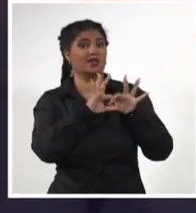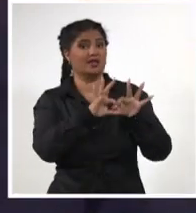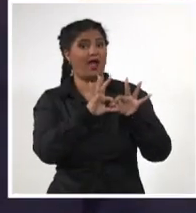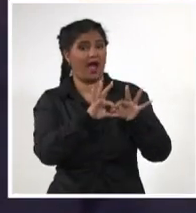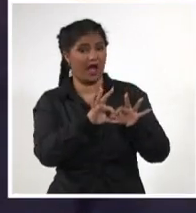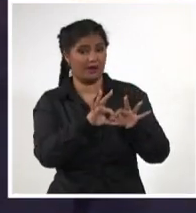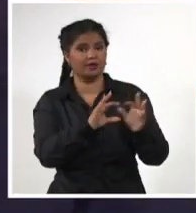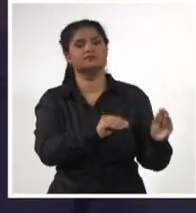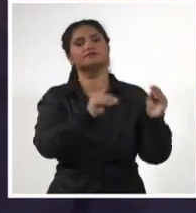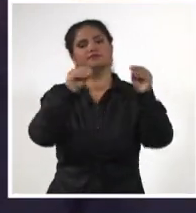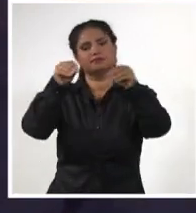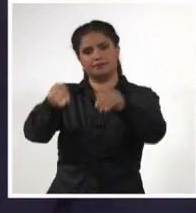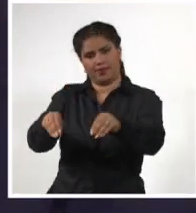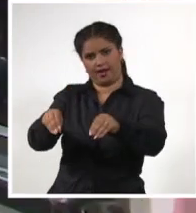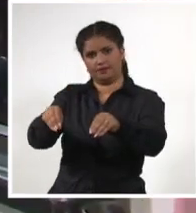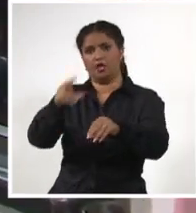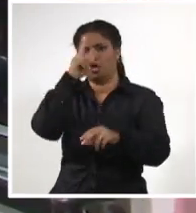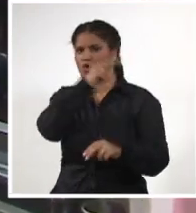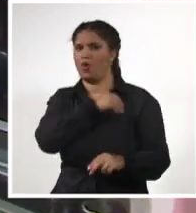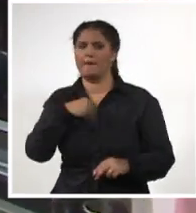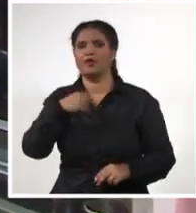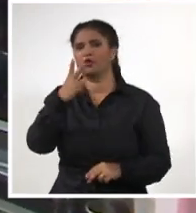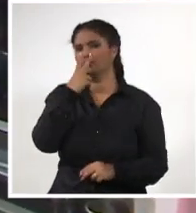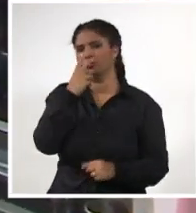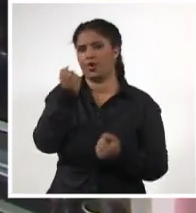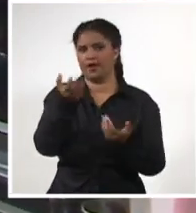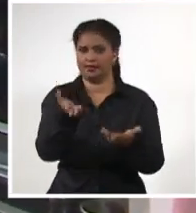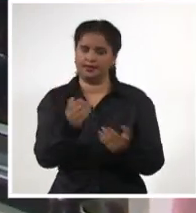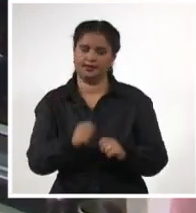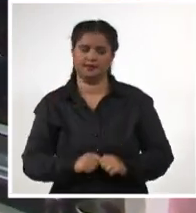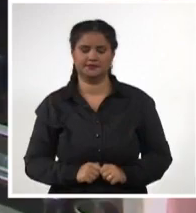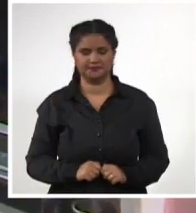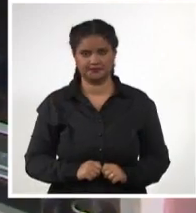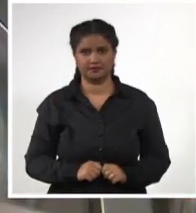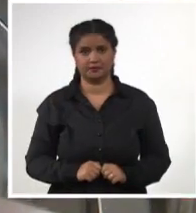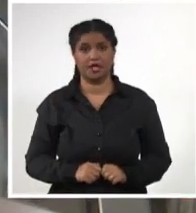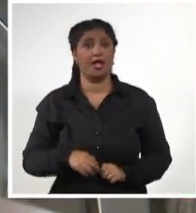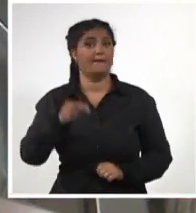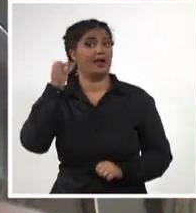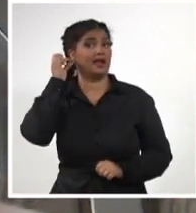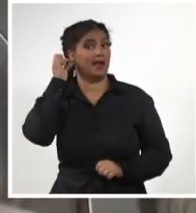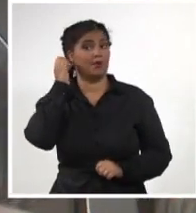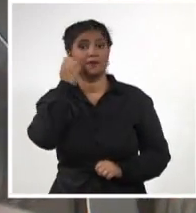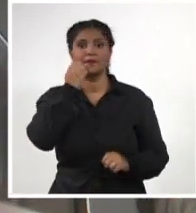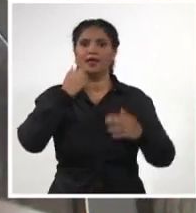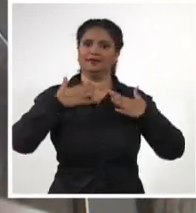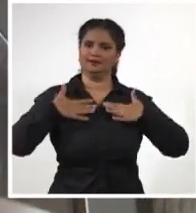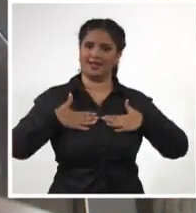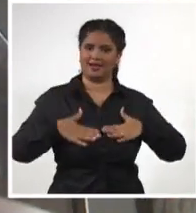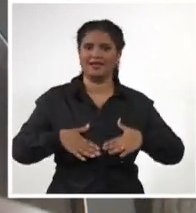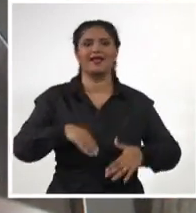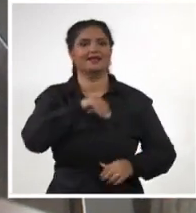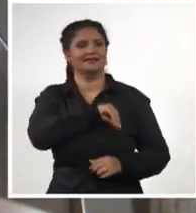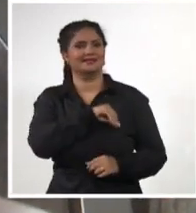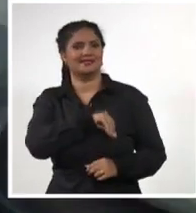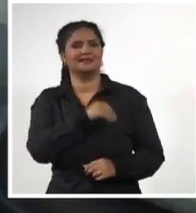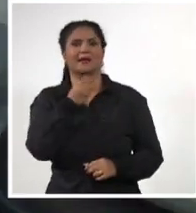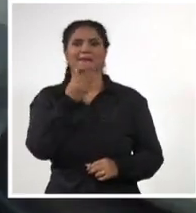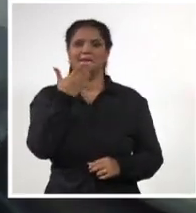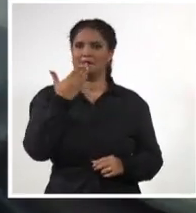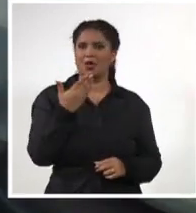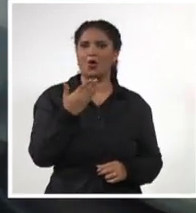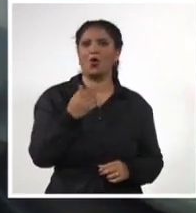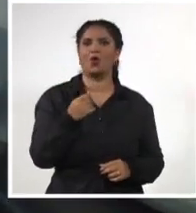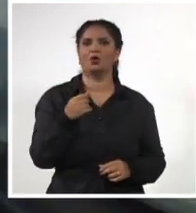Florencia. Con estos cambios estructurales, se mejora el cuidado a las gestantes de dos municipios que aspiran en el segundo semestre del año